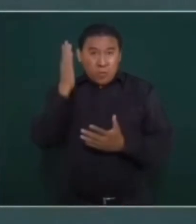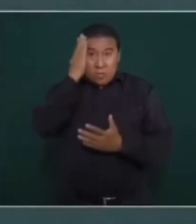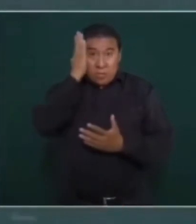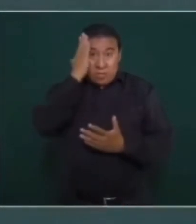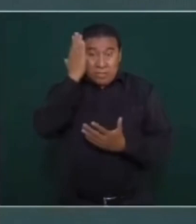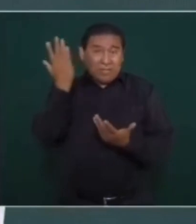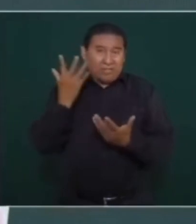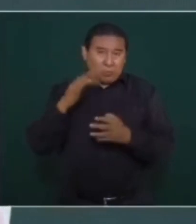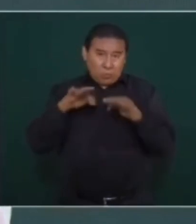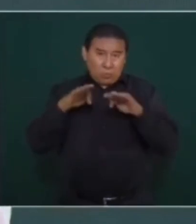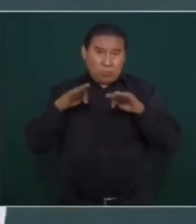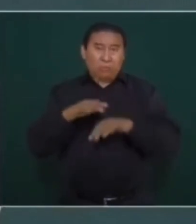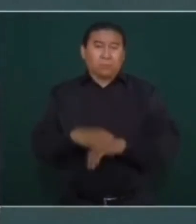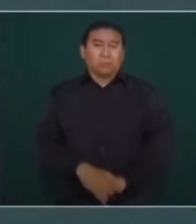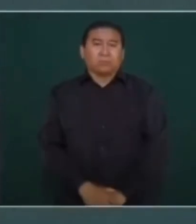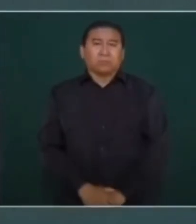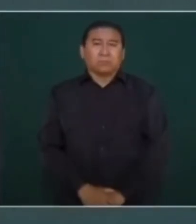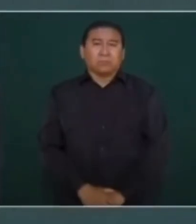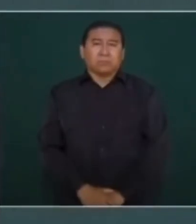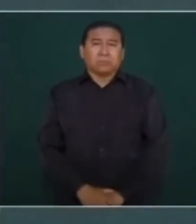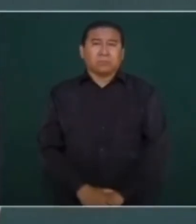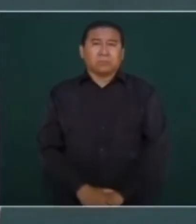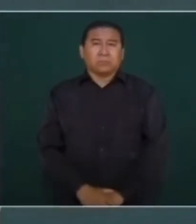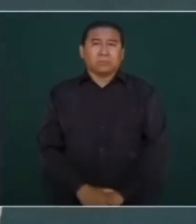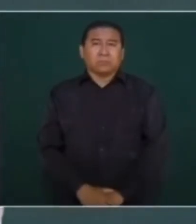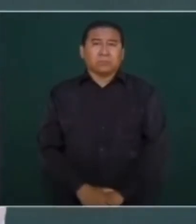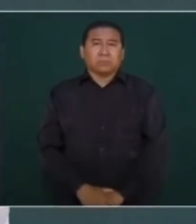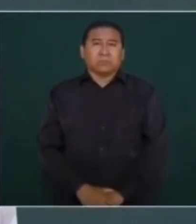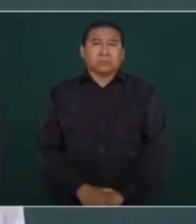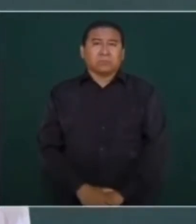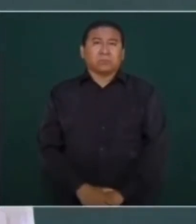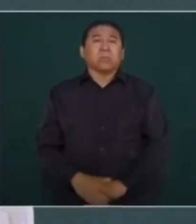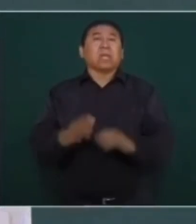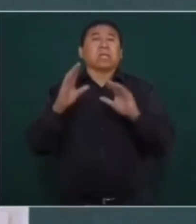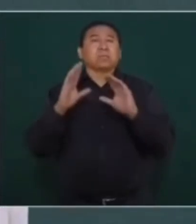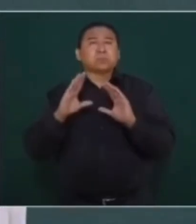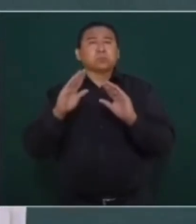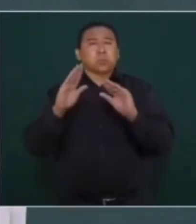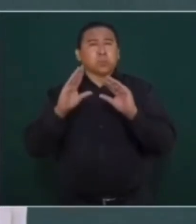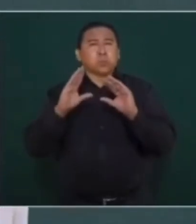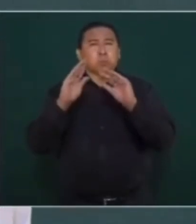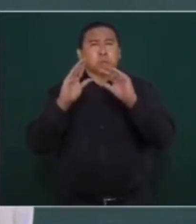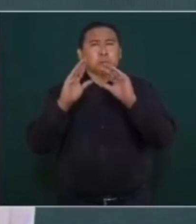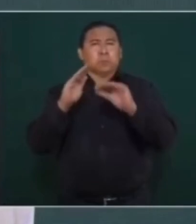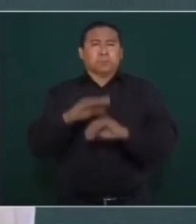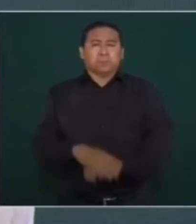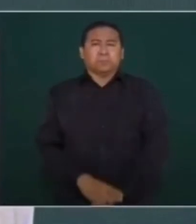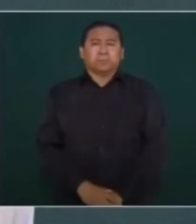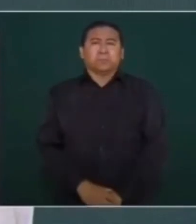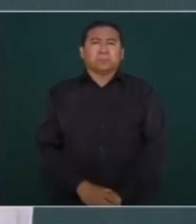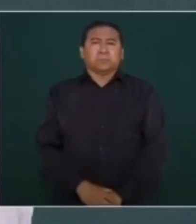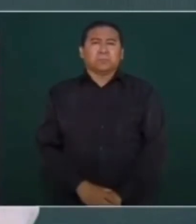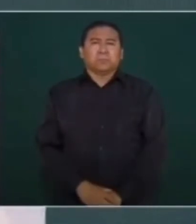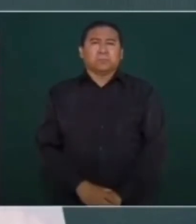es la enseñanza, es